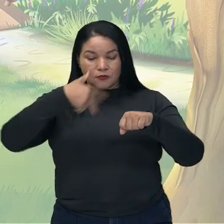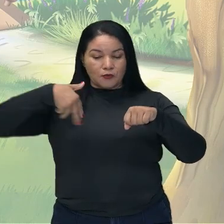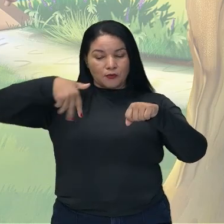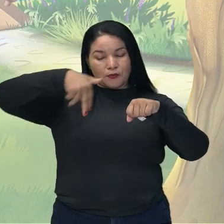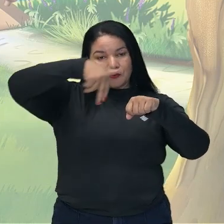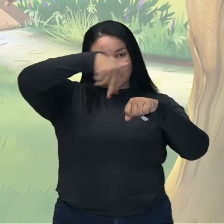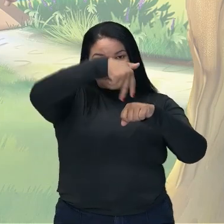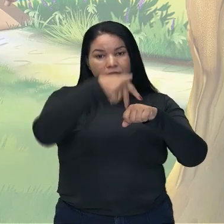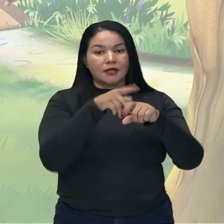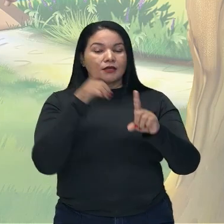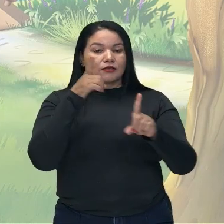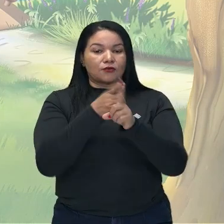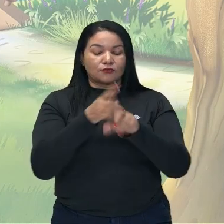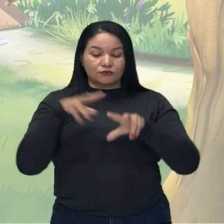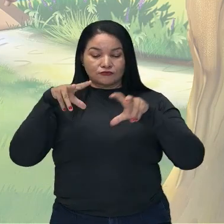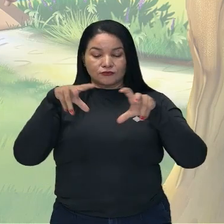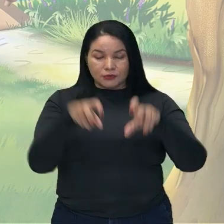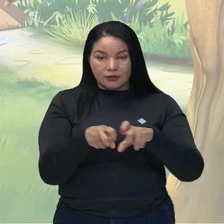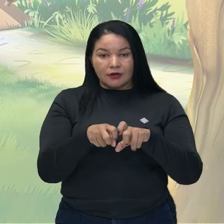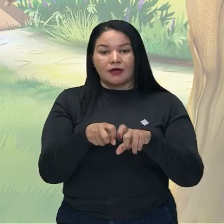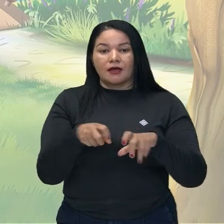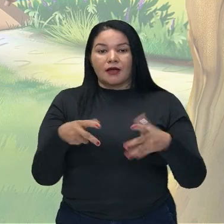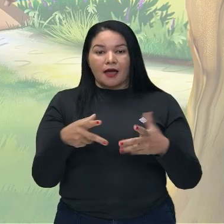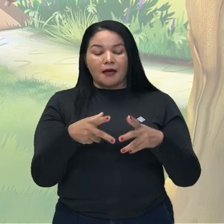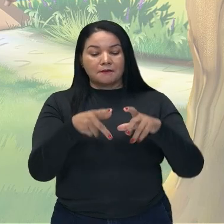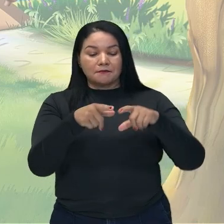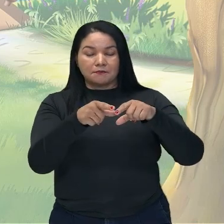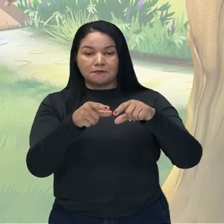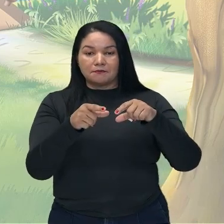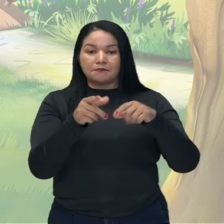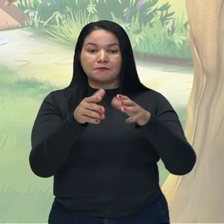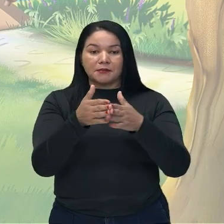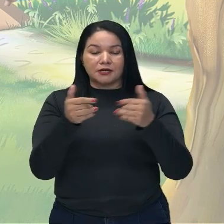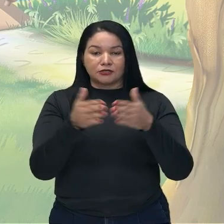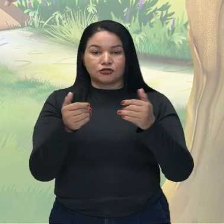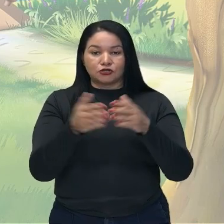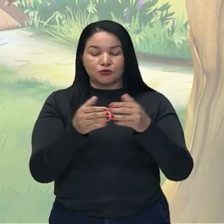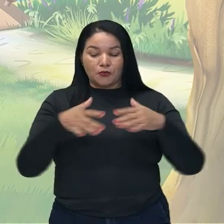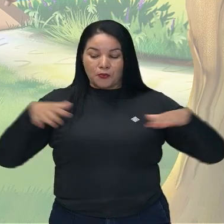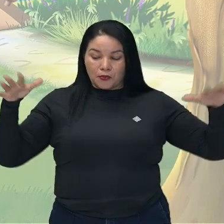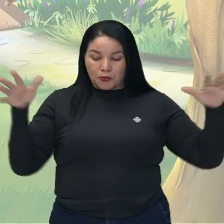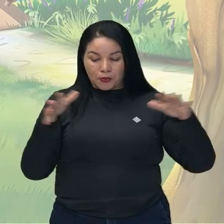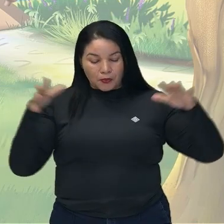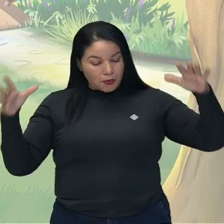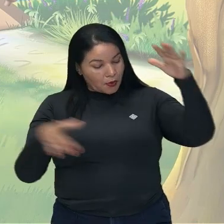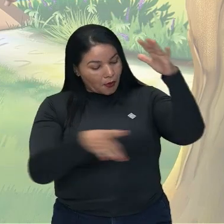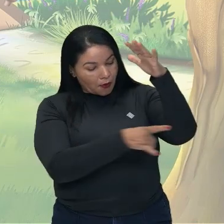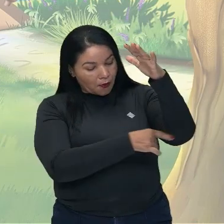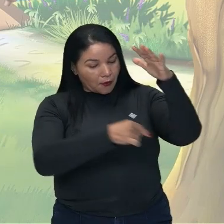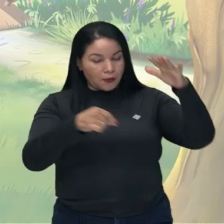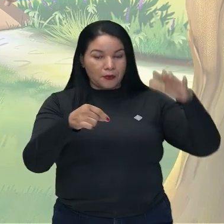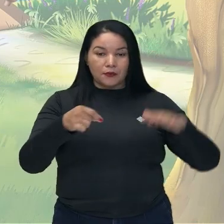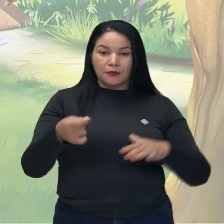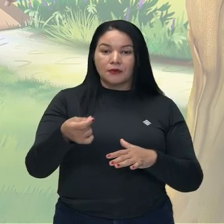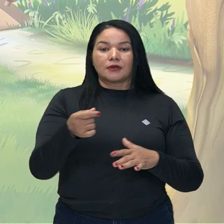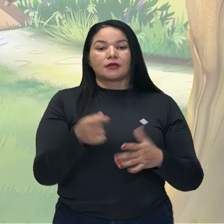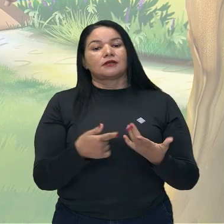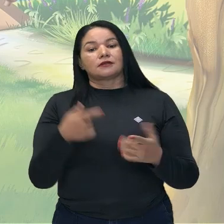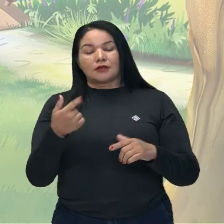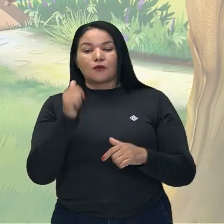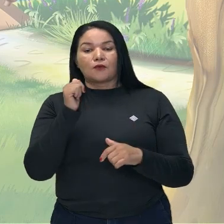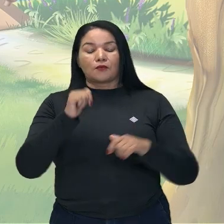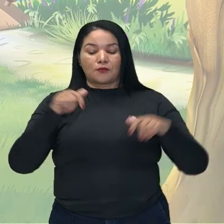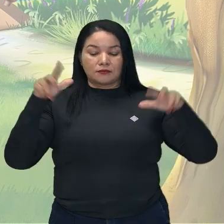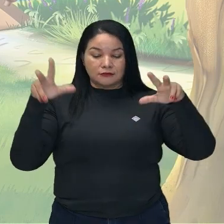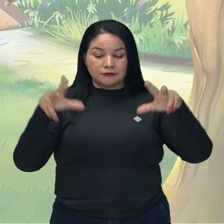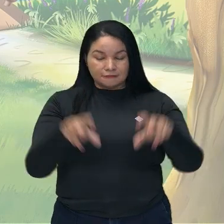águila real para pedirle una pluma. Entonces, a gente sabe que la águia ayudó Alicia fue en este espacio. Fue